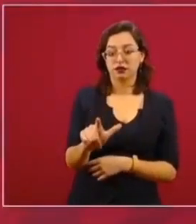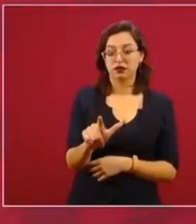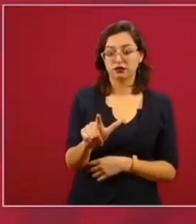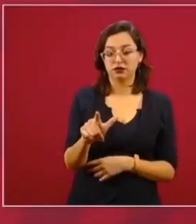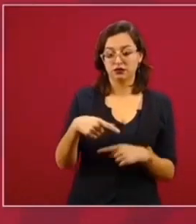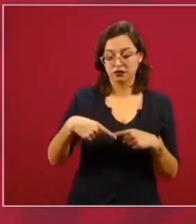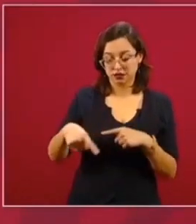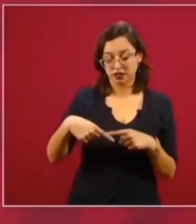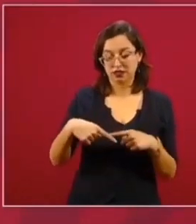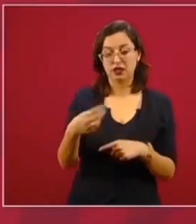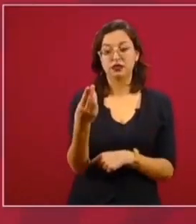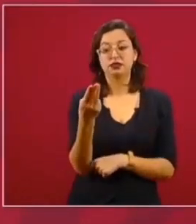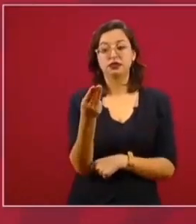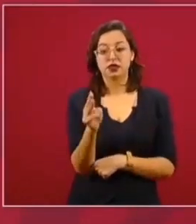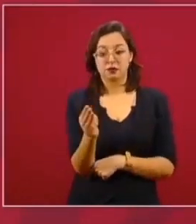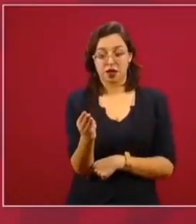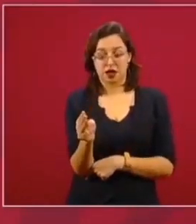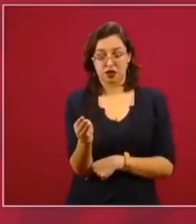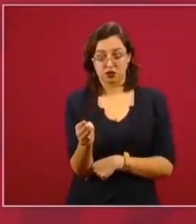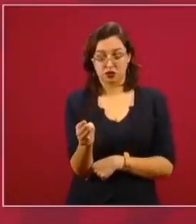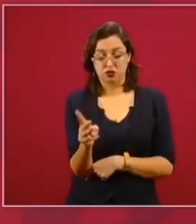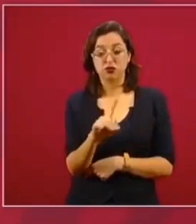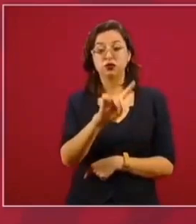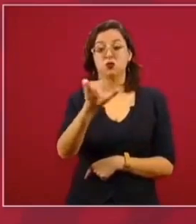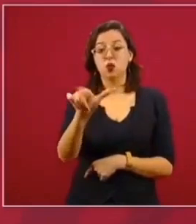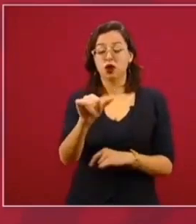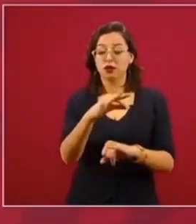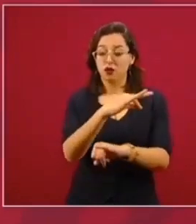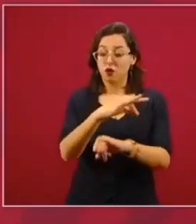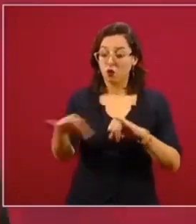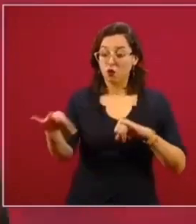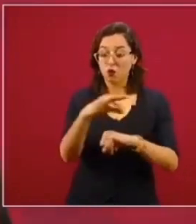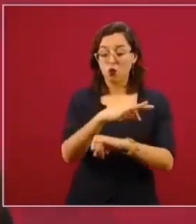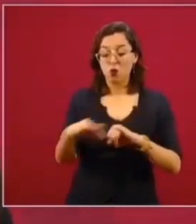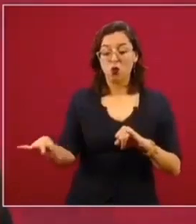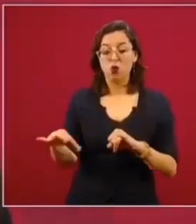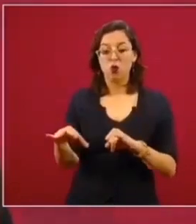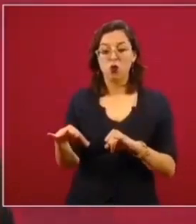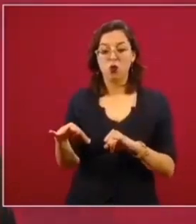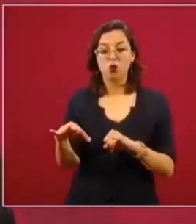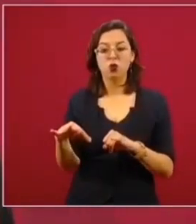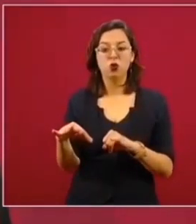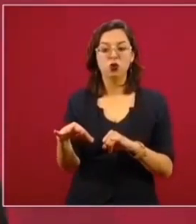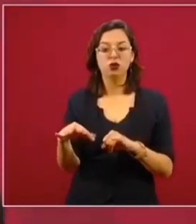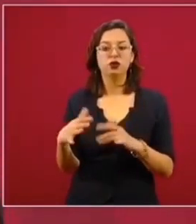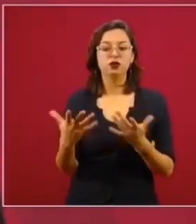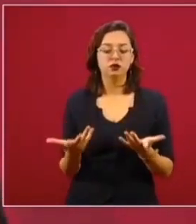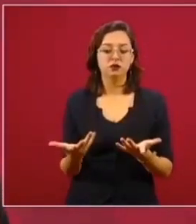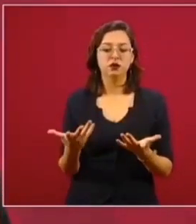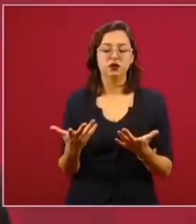este mes y a finales de este mes en el país.